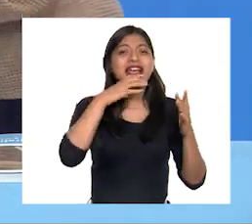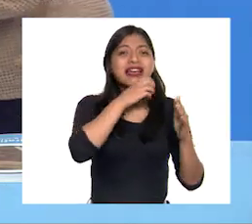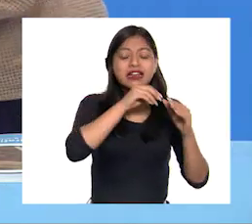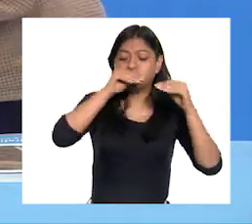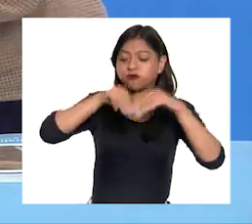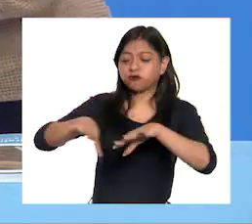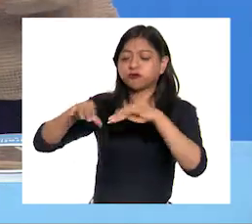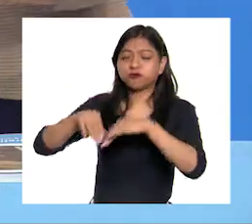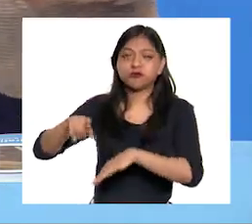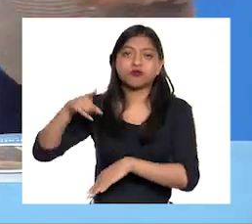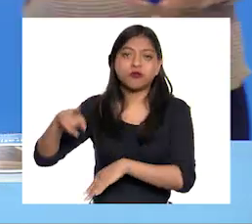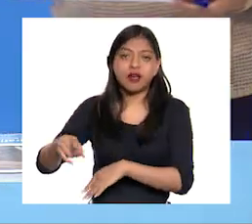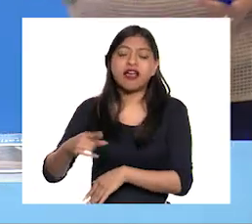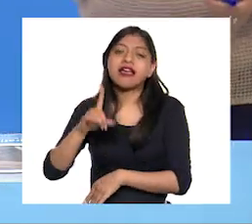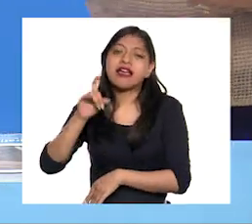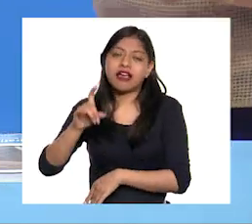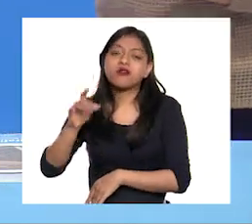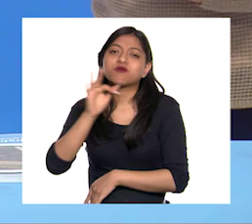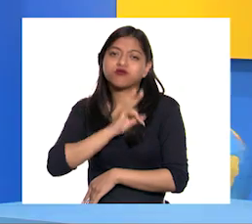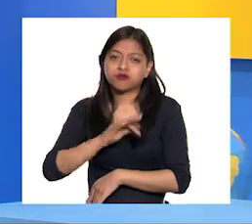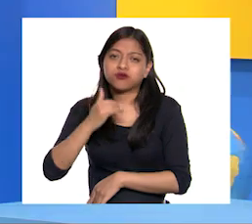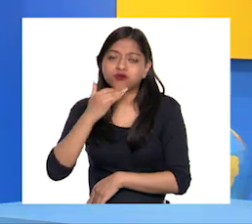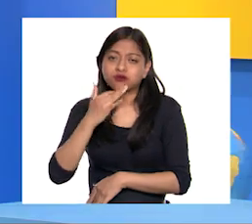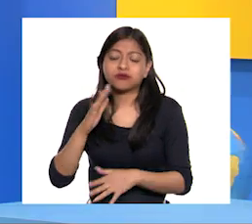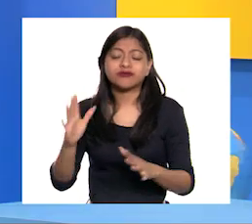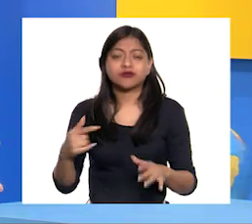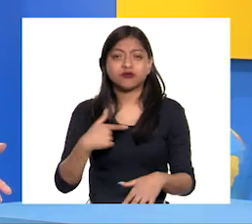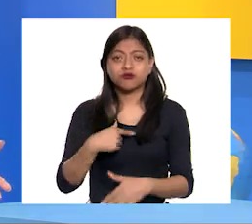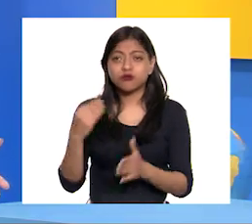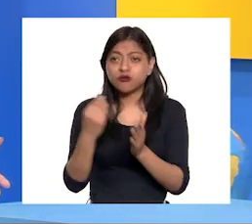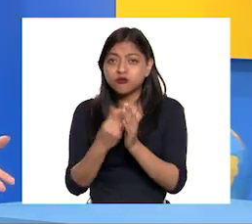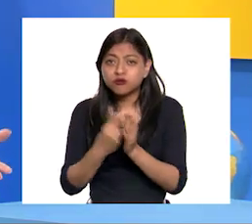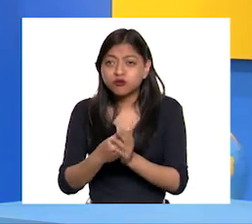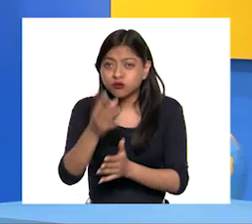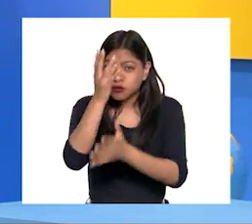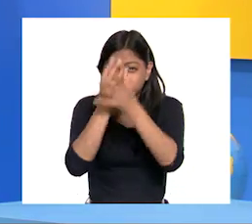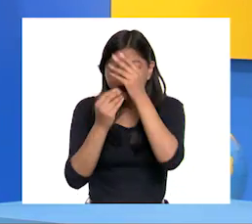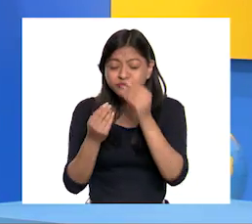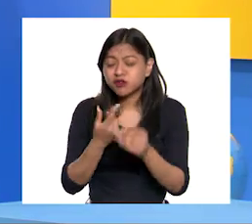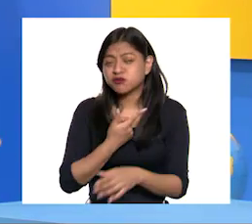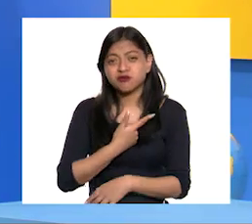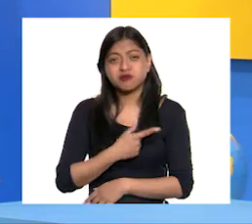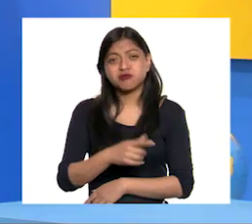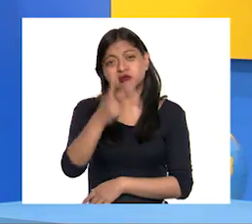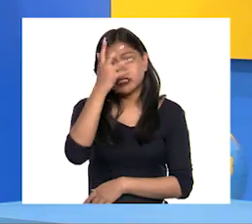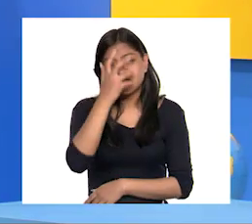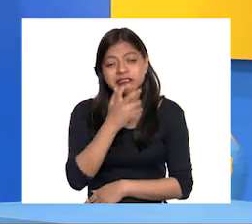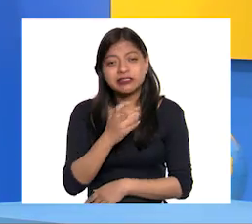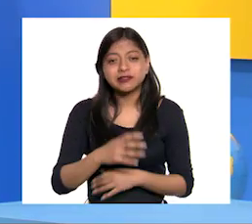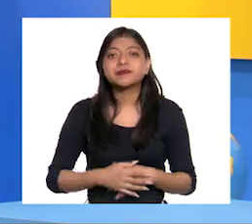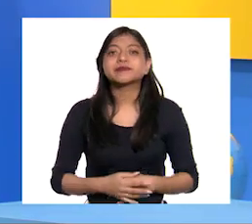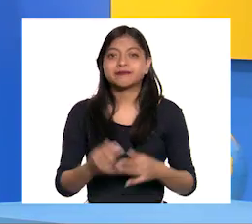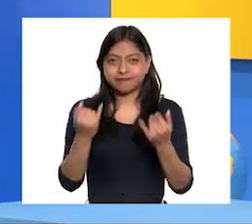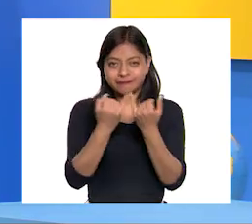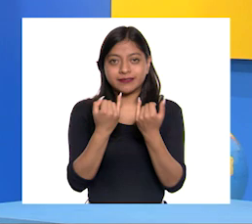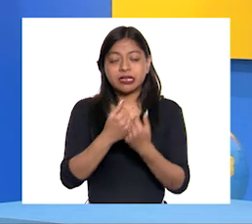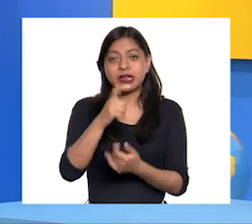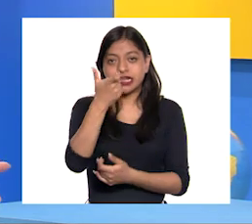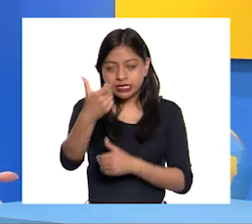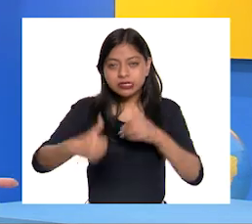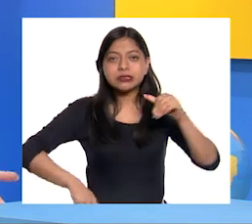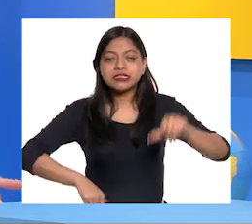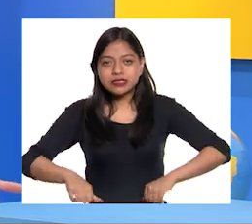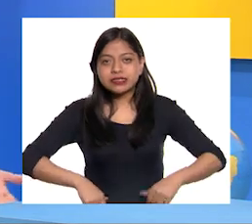clase Maestra, son impresionantes las múltiples formas en las que las actividades económicas y domésticas